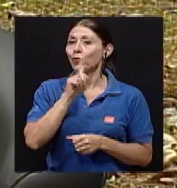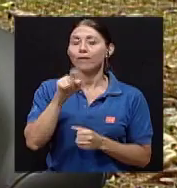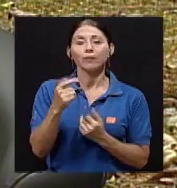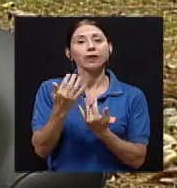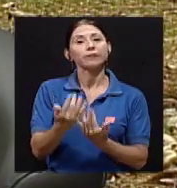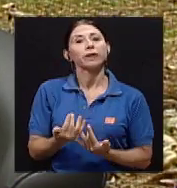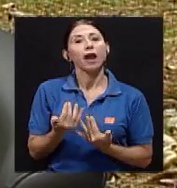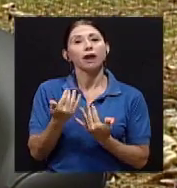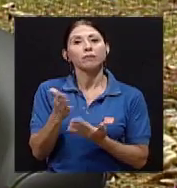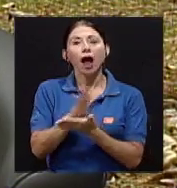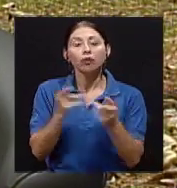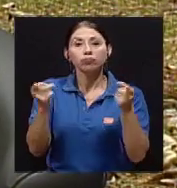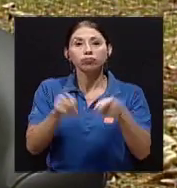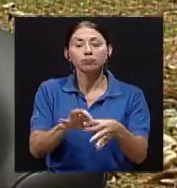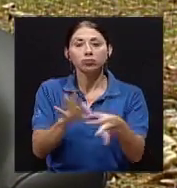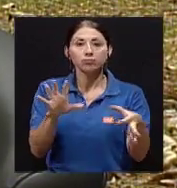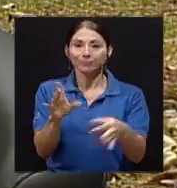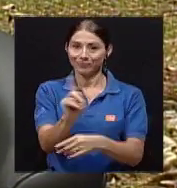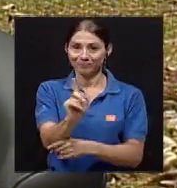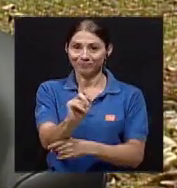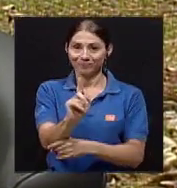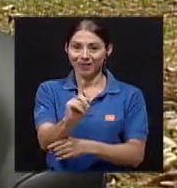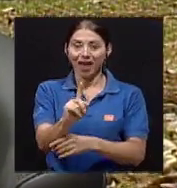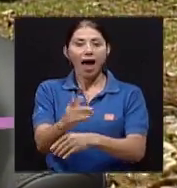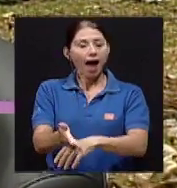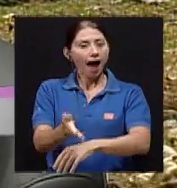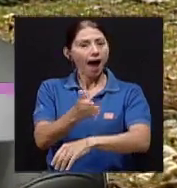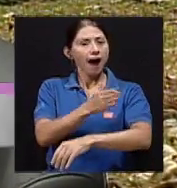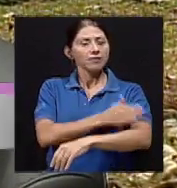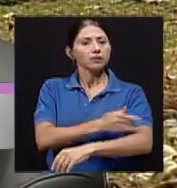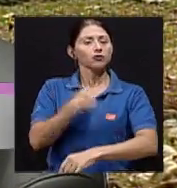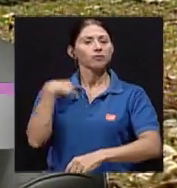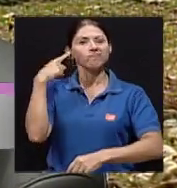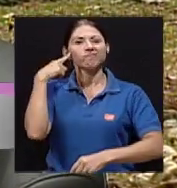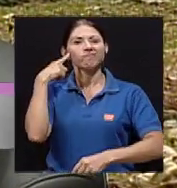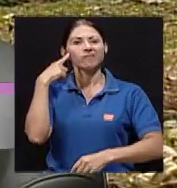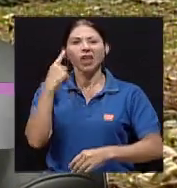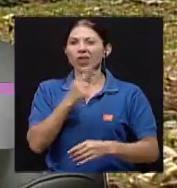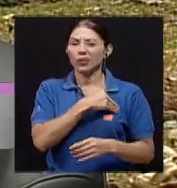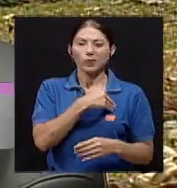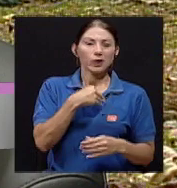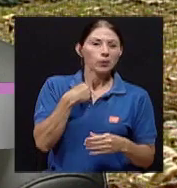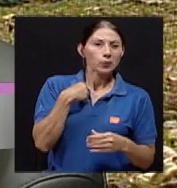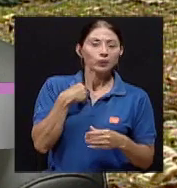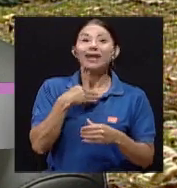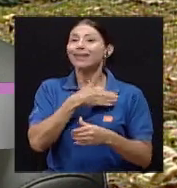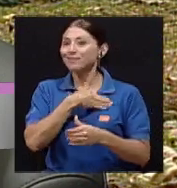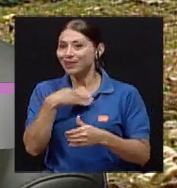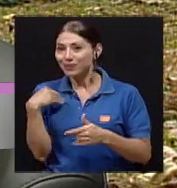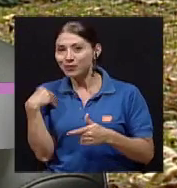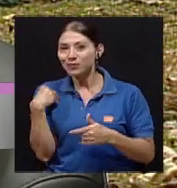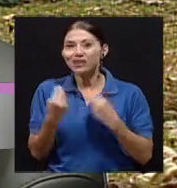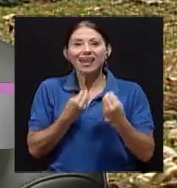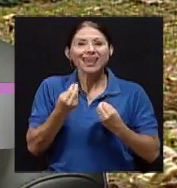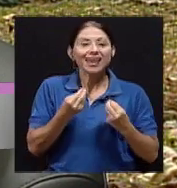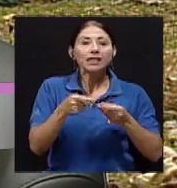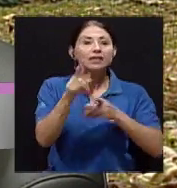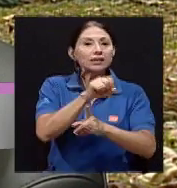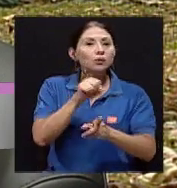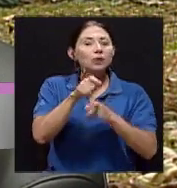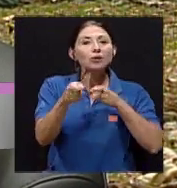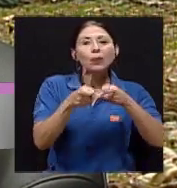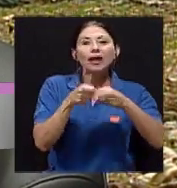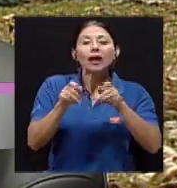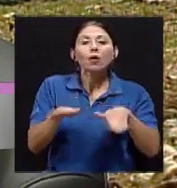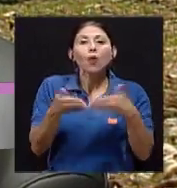yo les decía, saber de qué antes, qué es lo que me molesta o qué es lo que no me molesta, cómo puedo manejar una situación, ¿verdad? Como la tolerancia a la frustración,